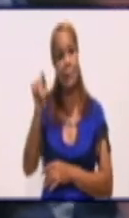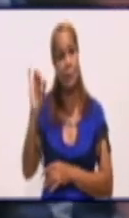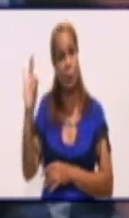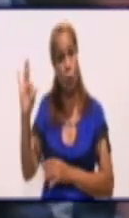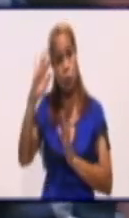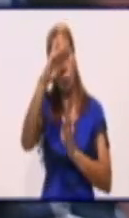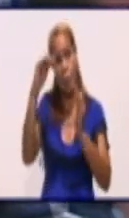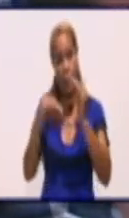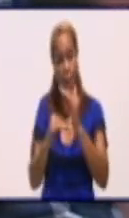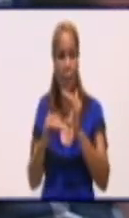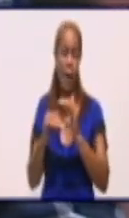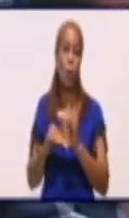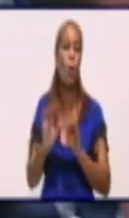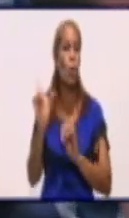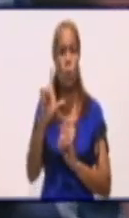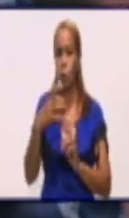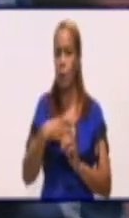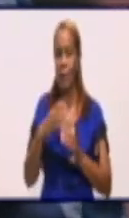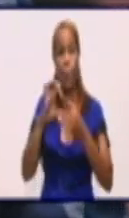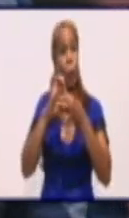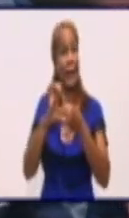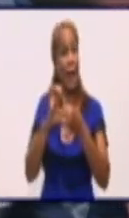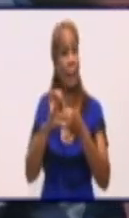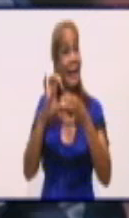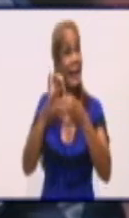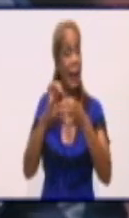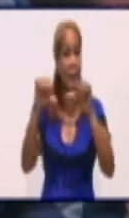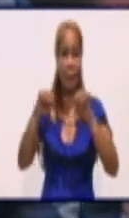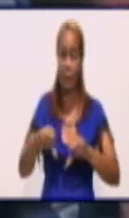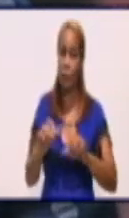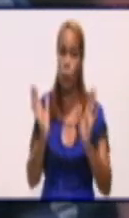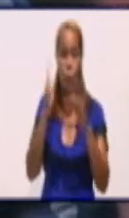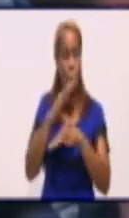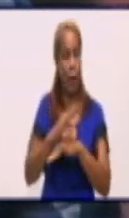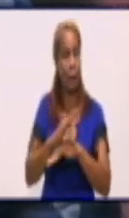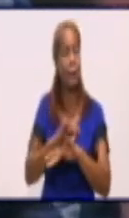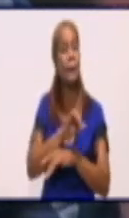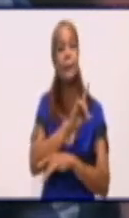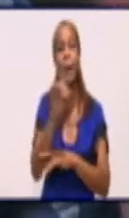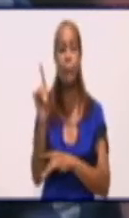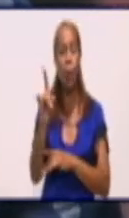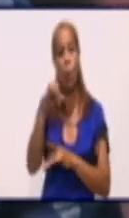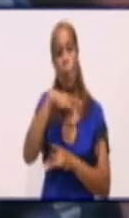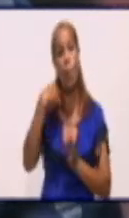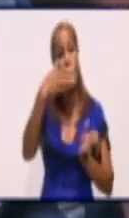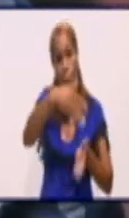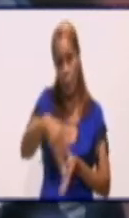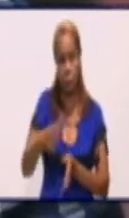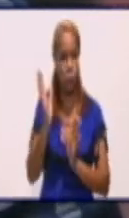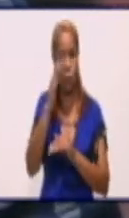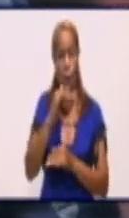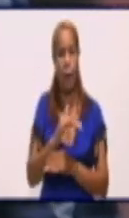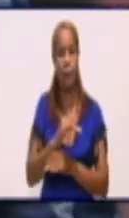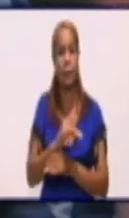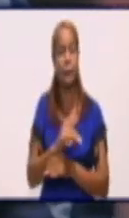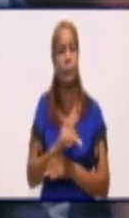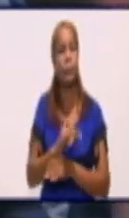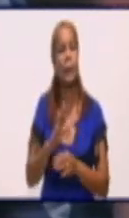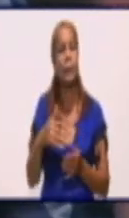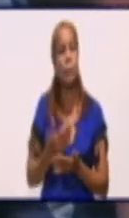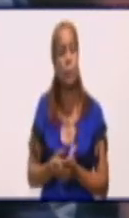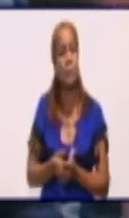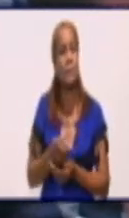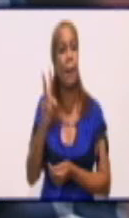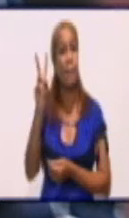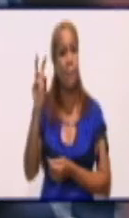casos graves ni críticos reportados, ni tampoco se reportan fallecidos en el día. Abrimos 20 controles de focos